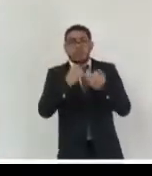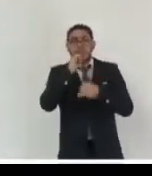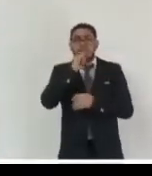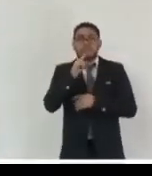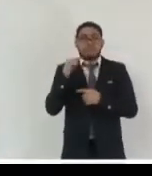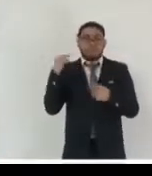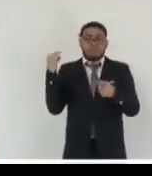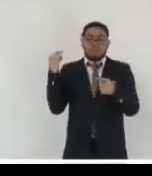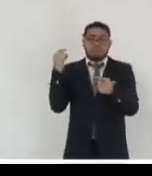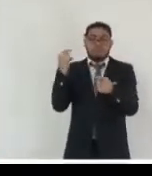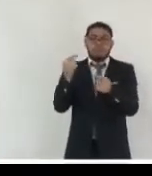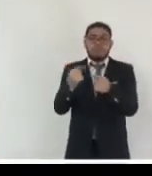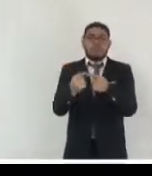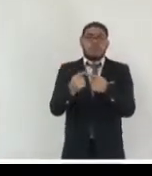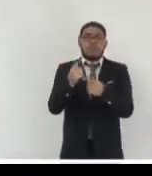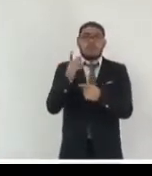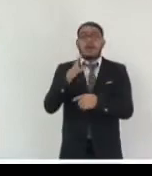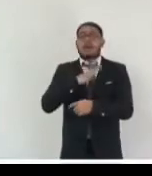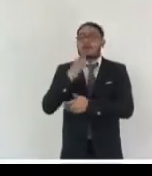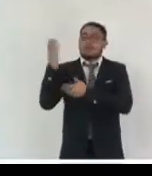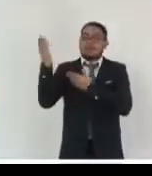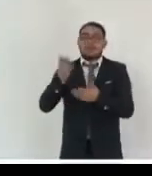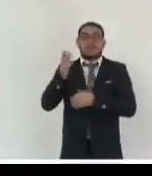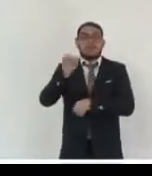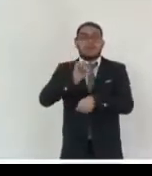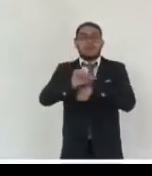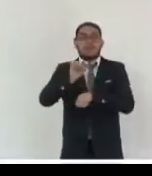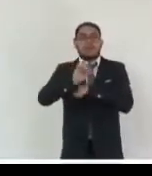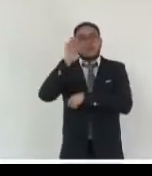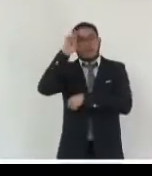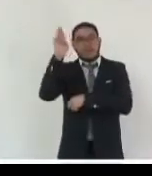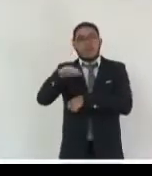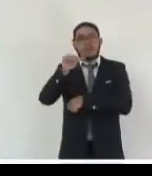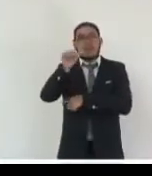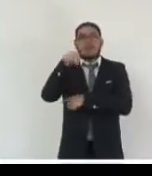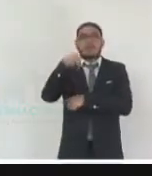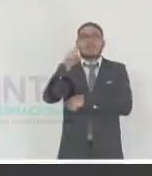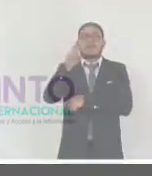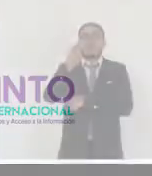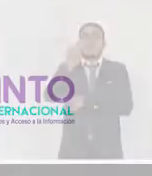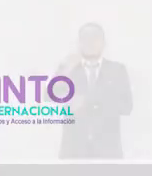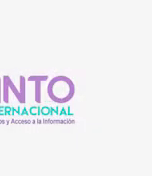trayectoria que nos acompaña desde Argentina, el maestro Andrés Paclinares.